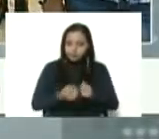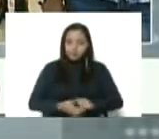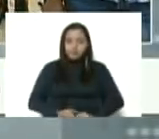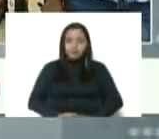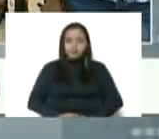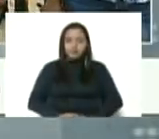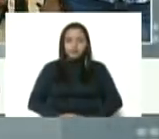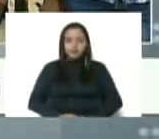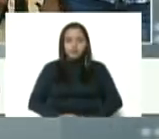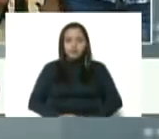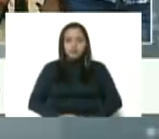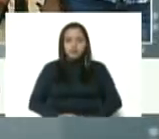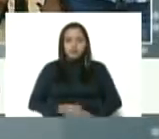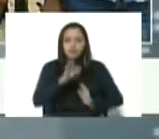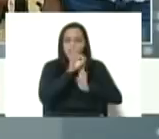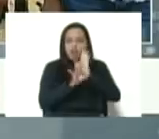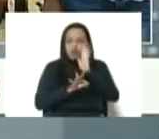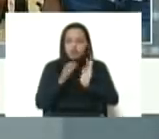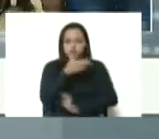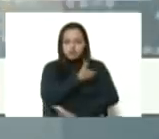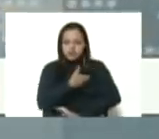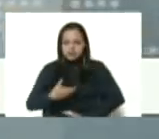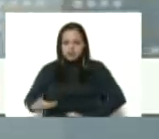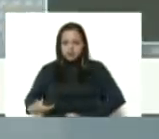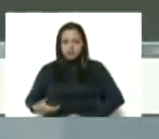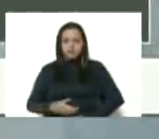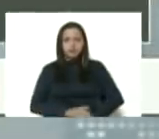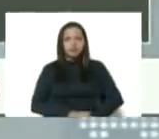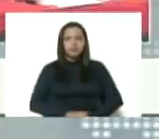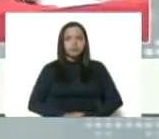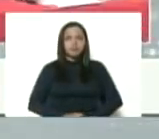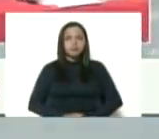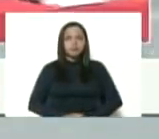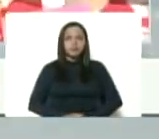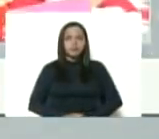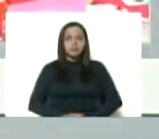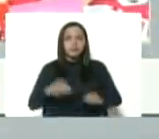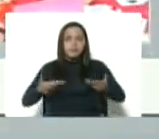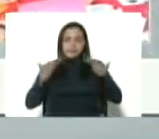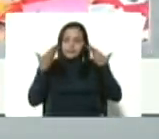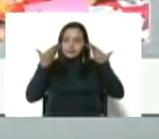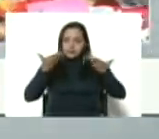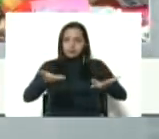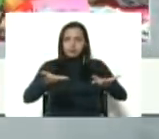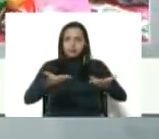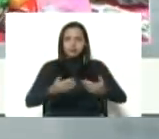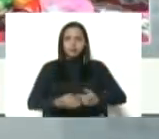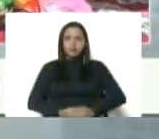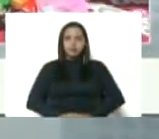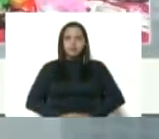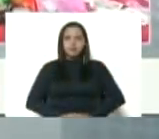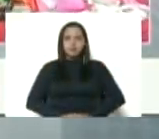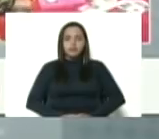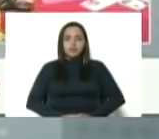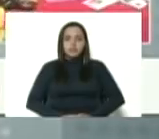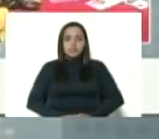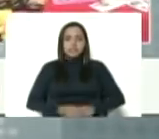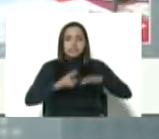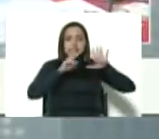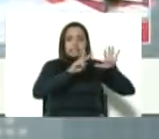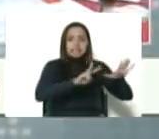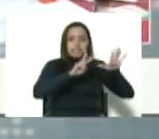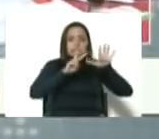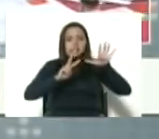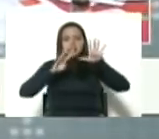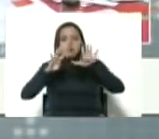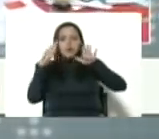un fondo presidencial para equipar 779